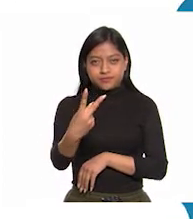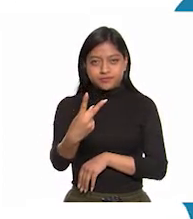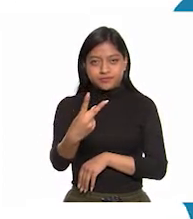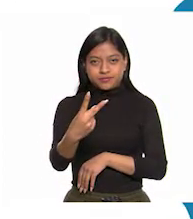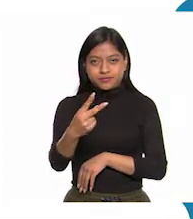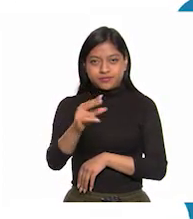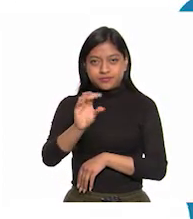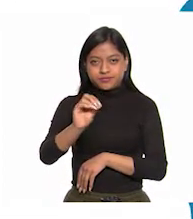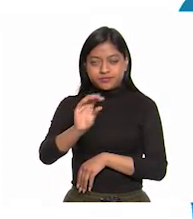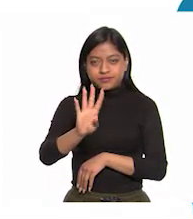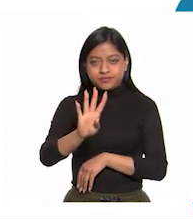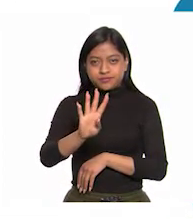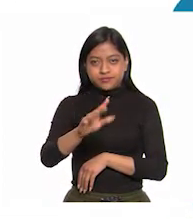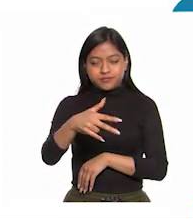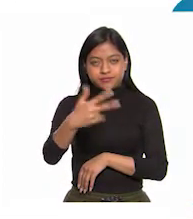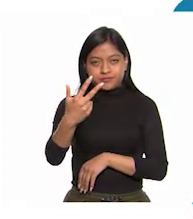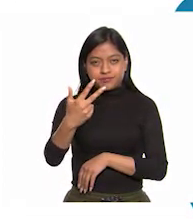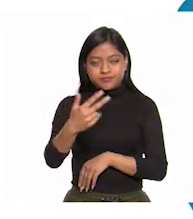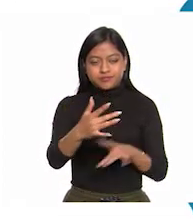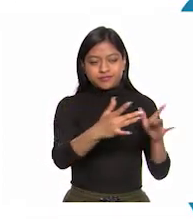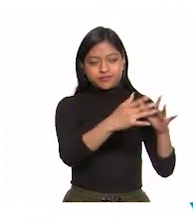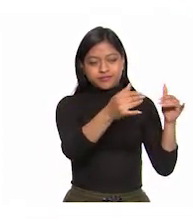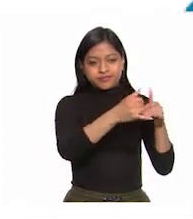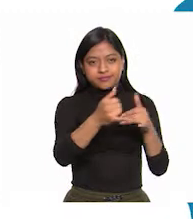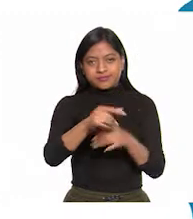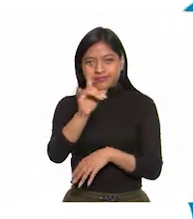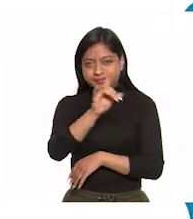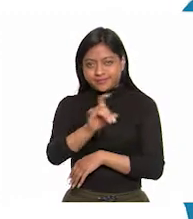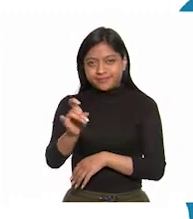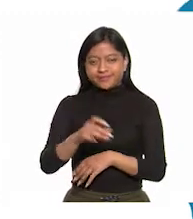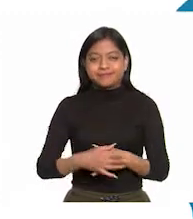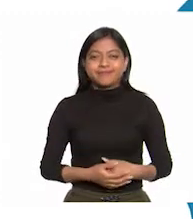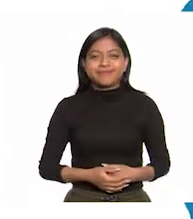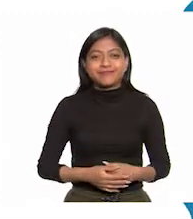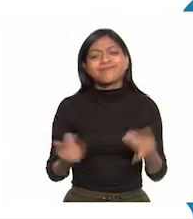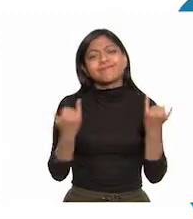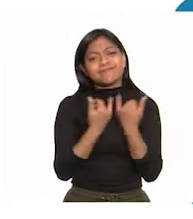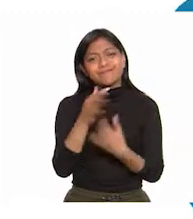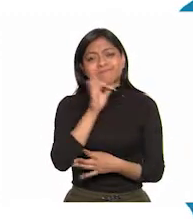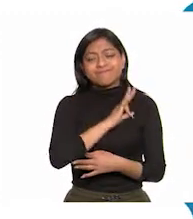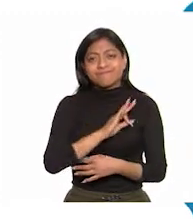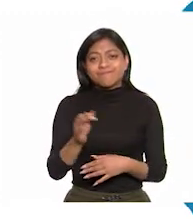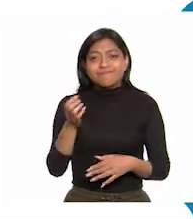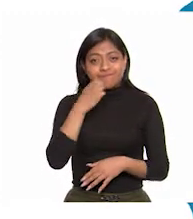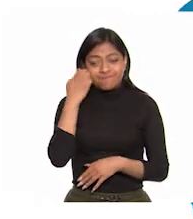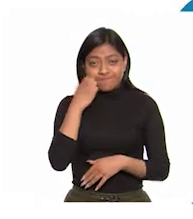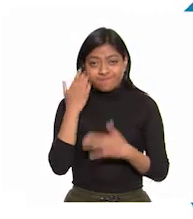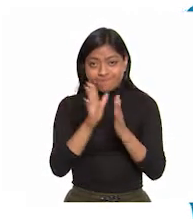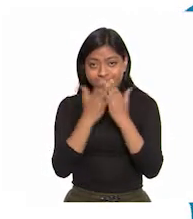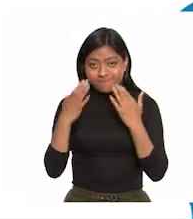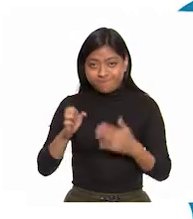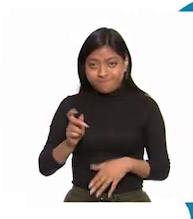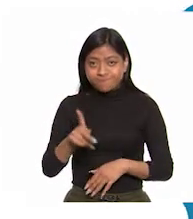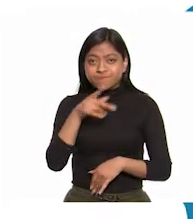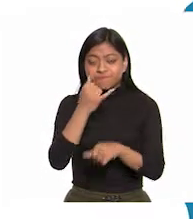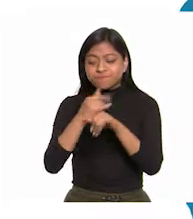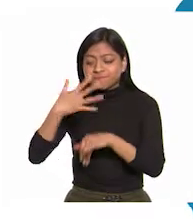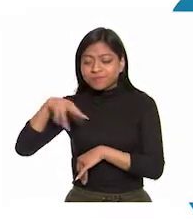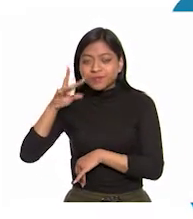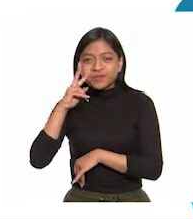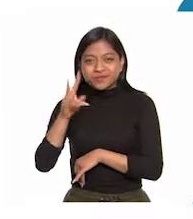5541-7204-13 con 100 líneas. También puedes encontrar los libros de texto en la página